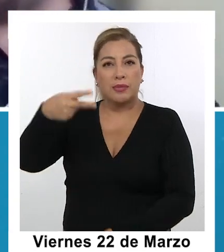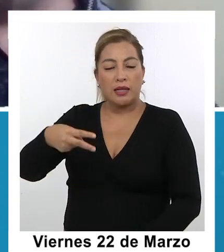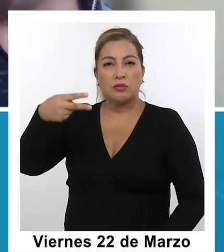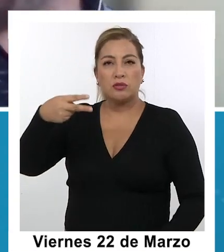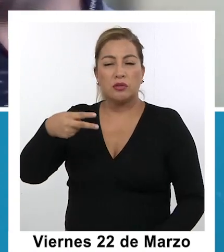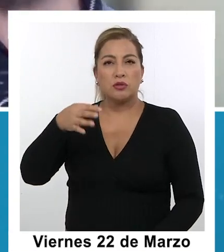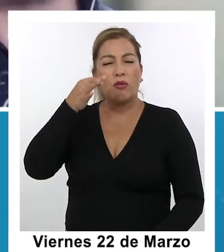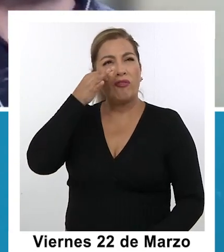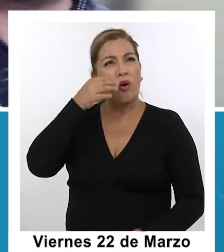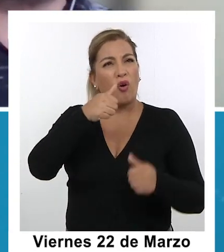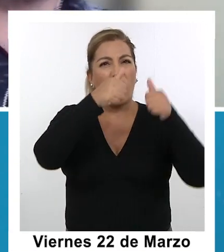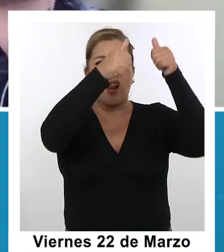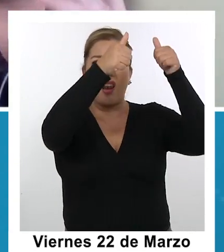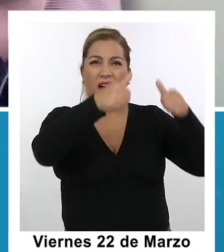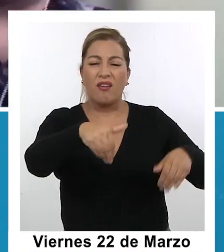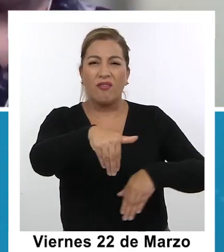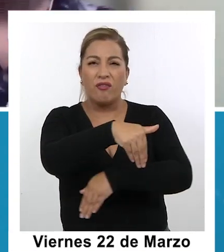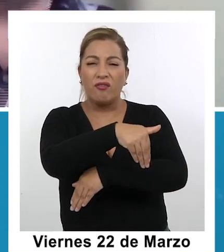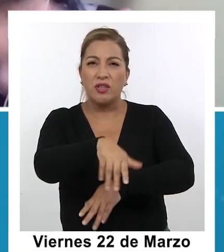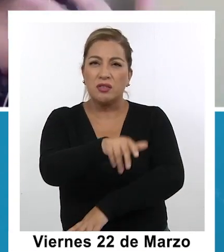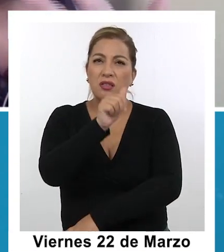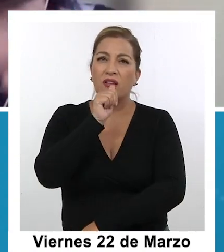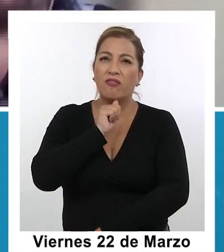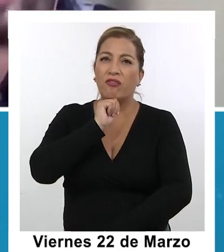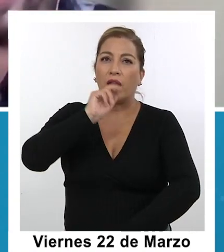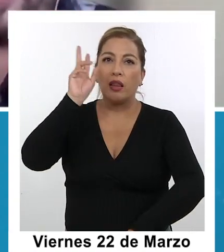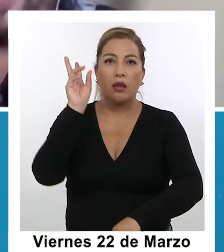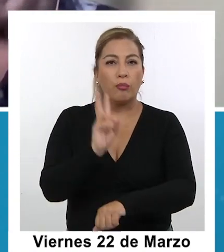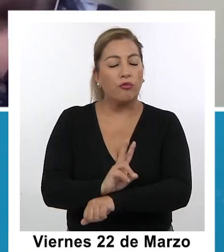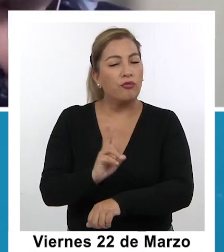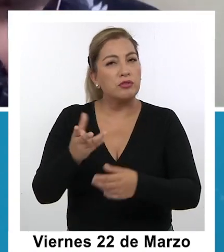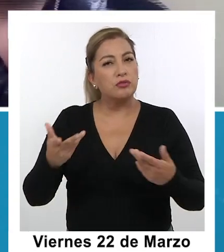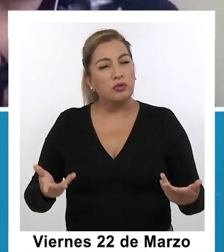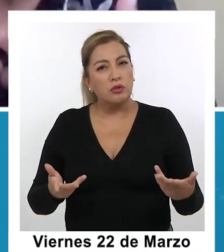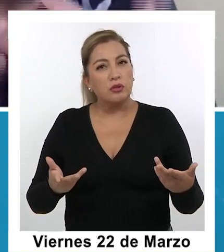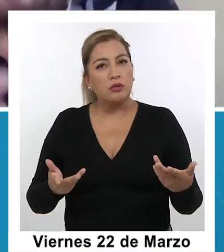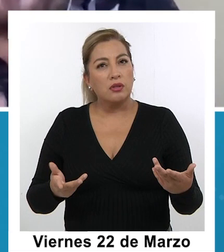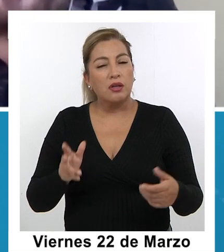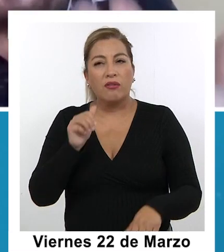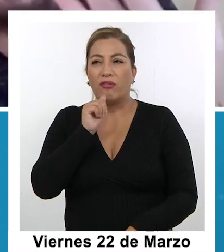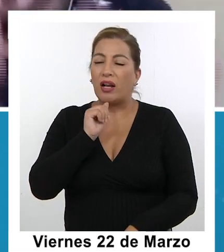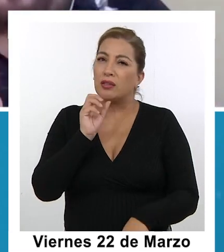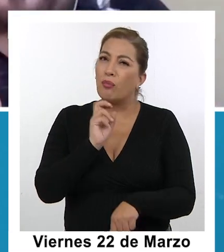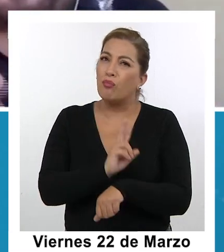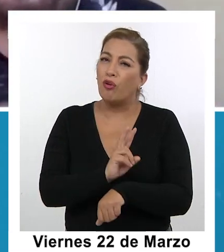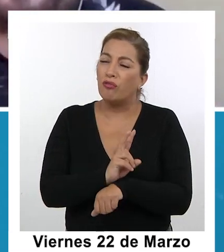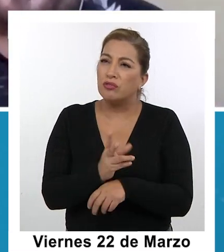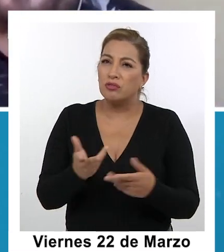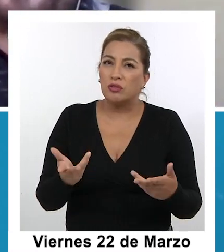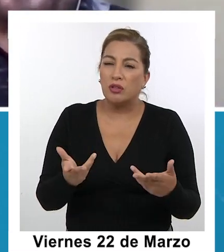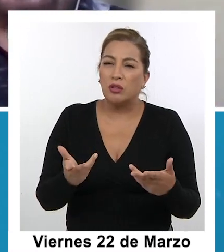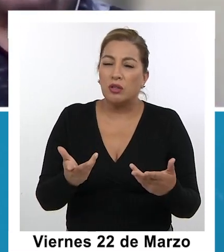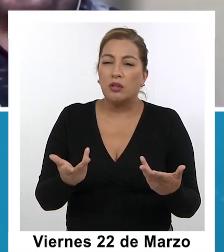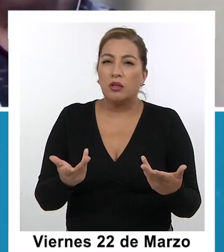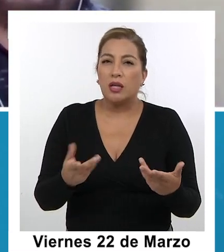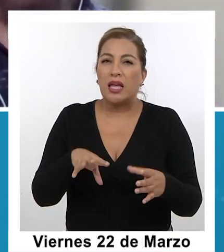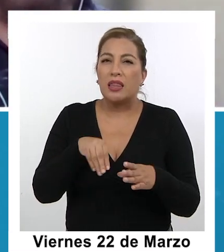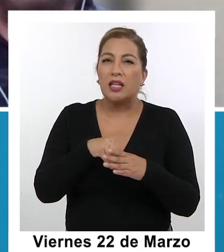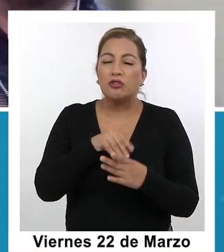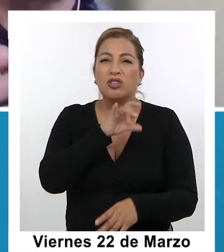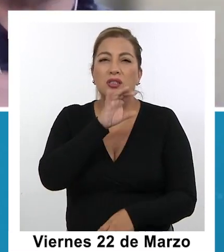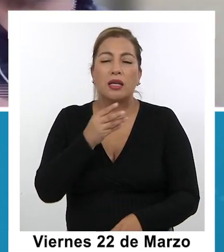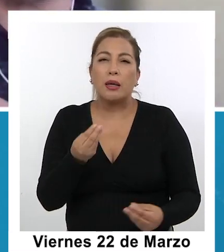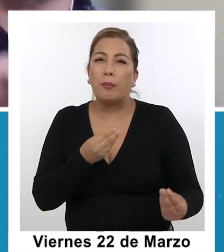veo carteles en la calle que faltan profesores faltan docentes ¿Qué sucede en Chile en este